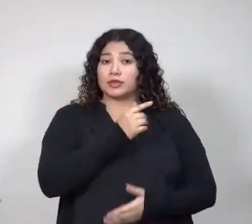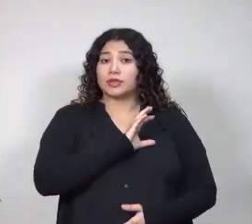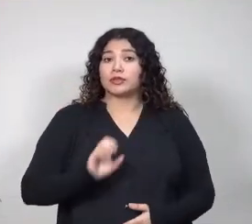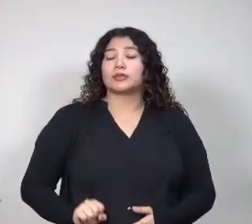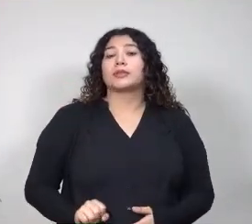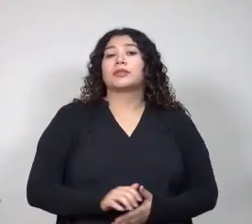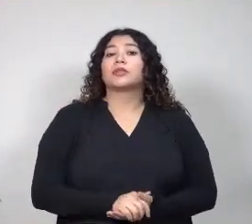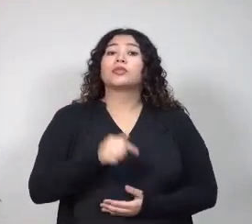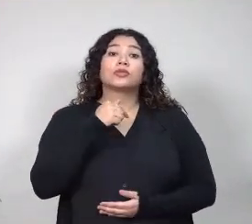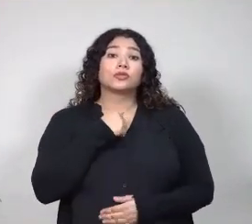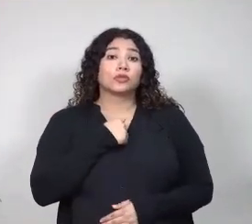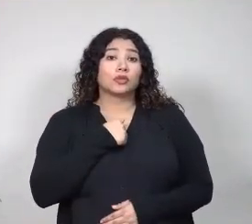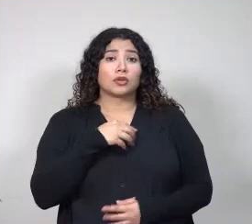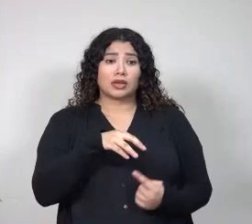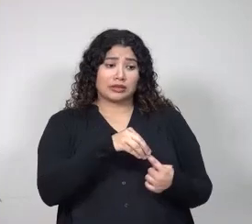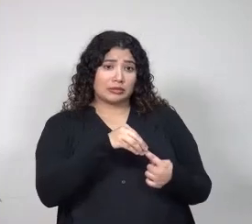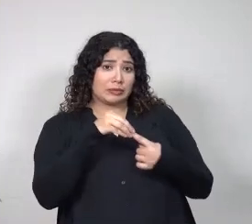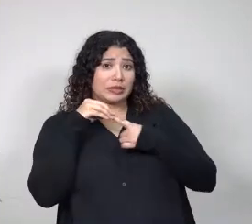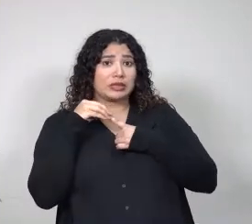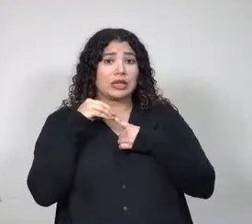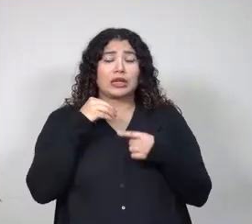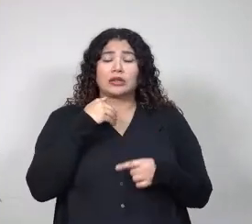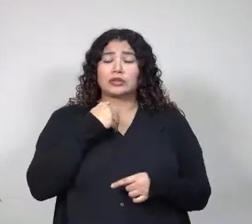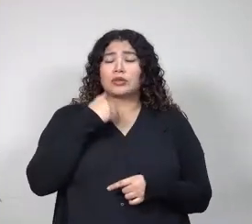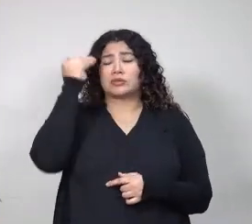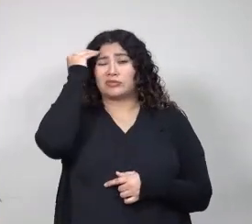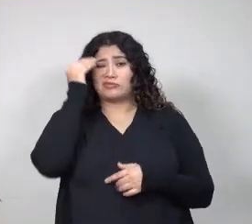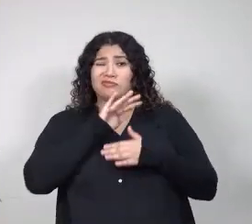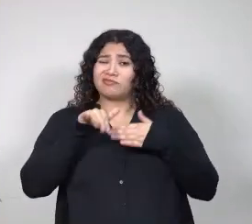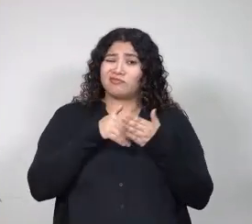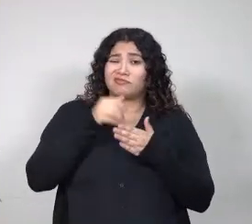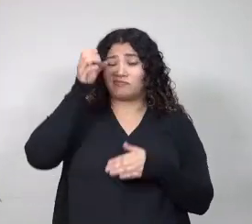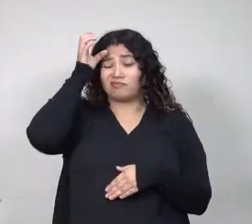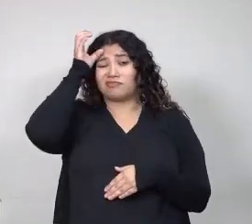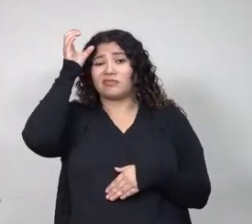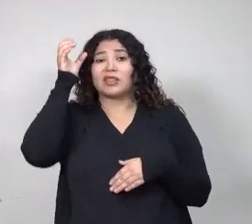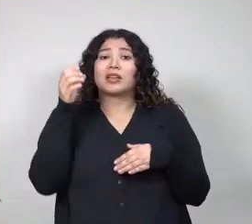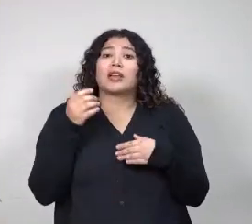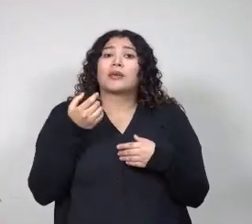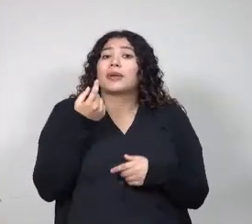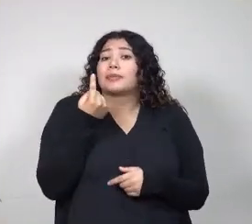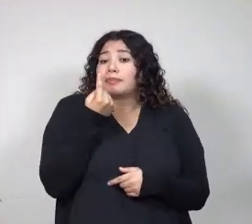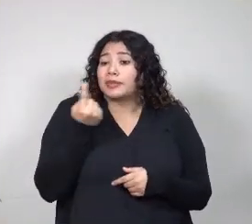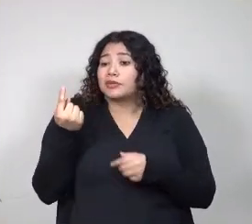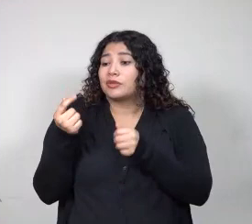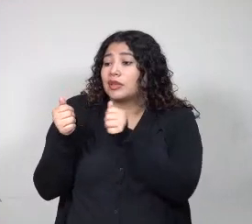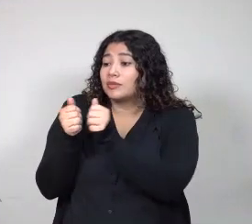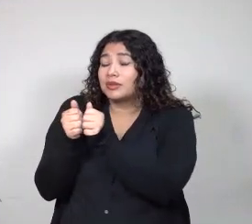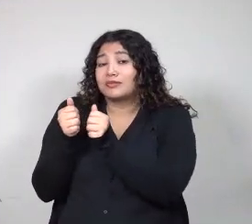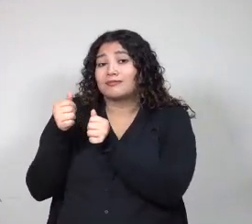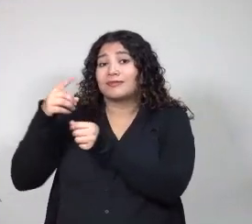somos especialistas ni estamos preparados técnicamente para poder darle el acompañamiento a las personas con discapacidad.